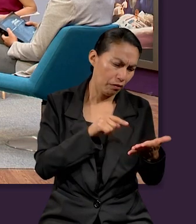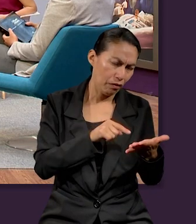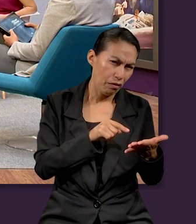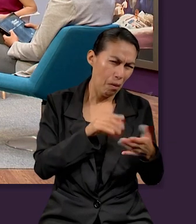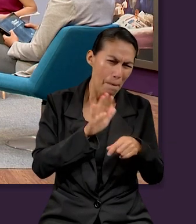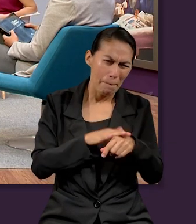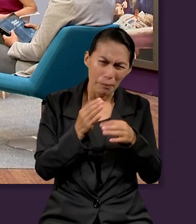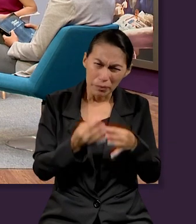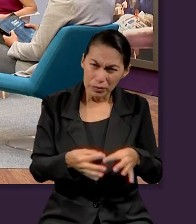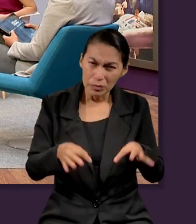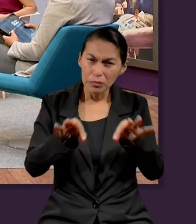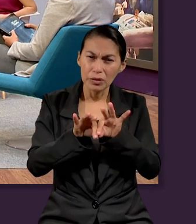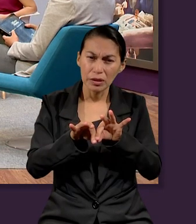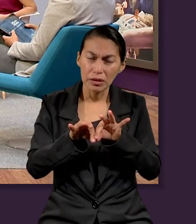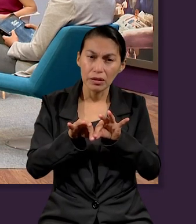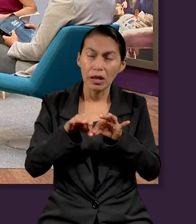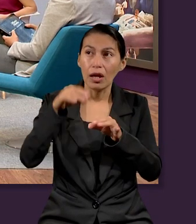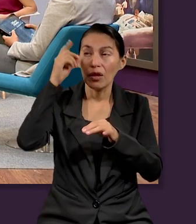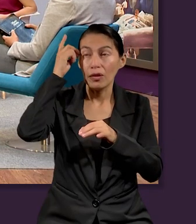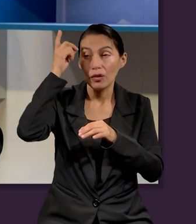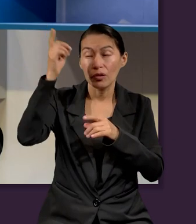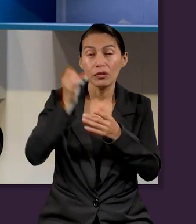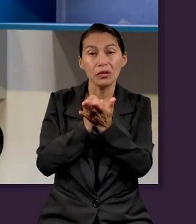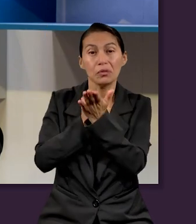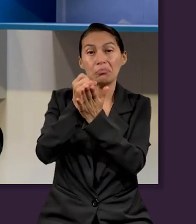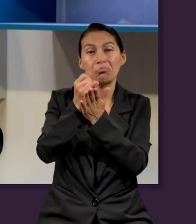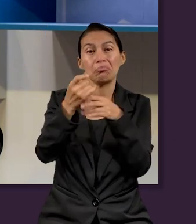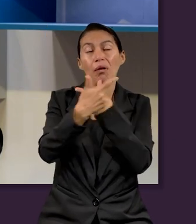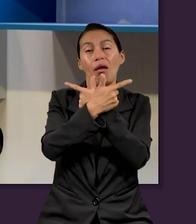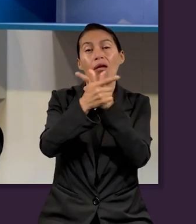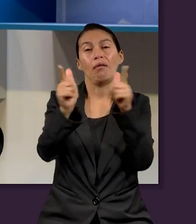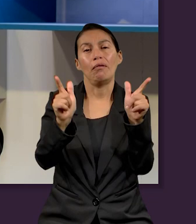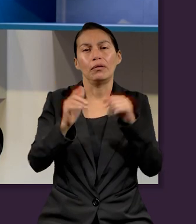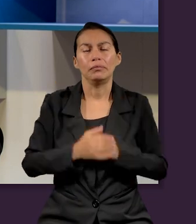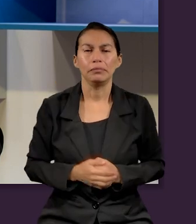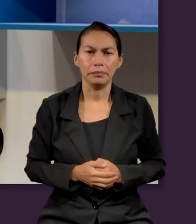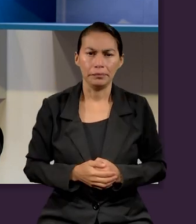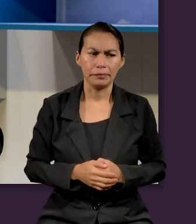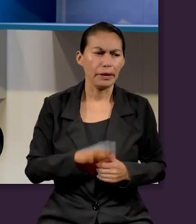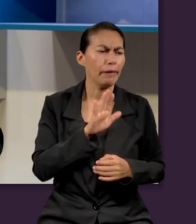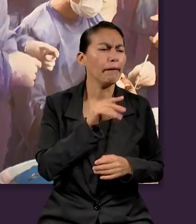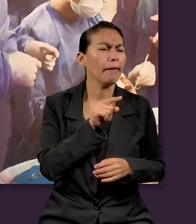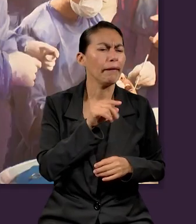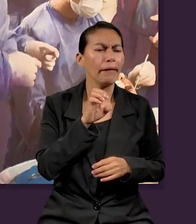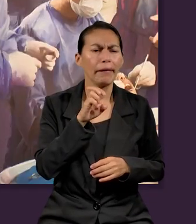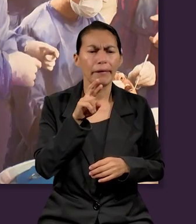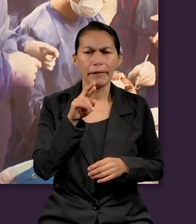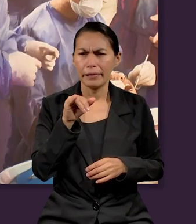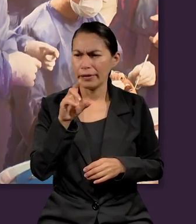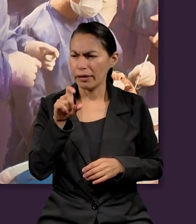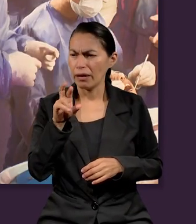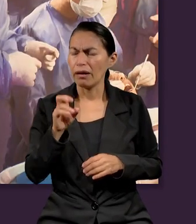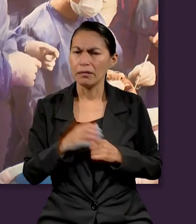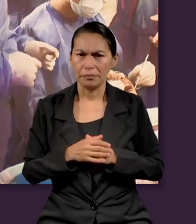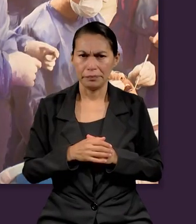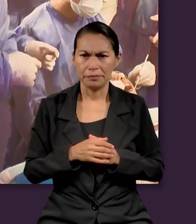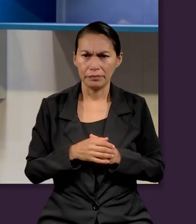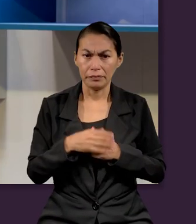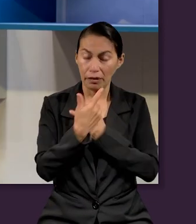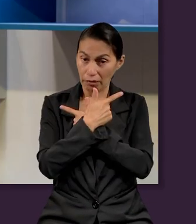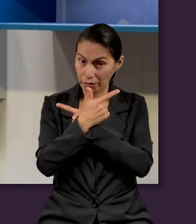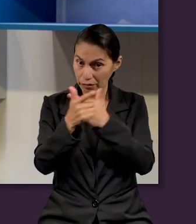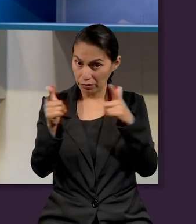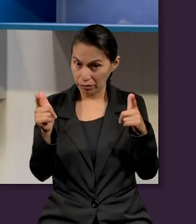Pero ahí la base de todo el asunto fue el libre albedrío. Exactamente. Ahora, Enrique,